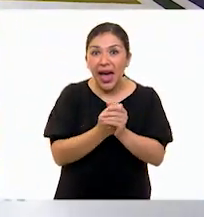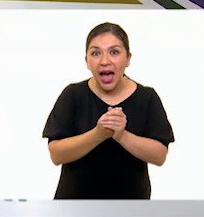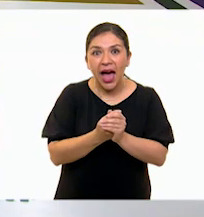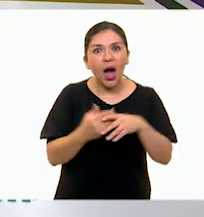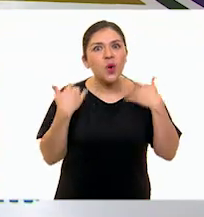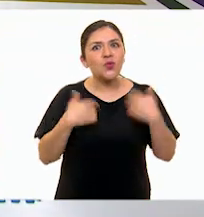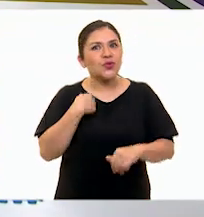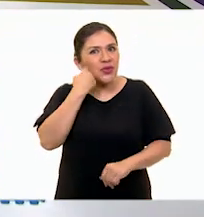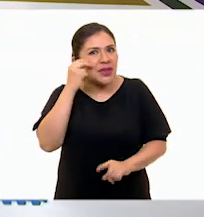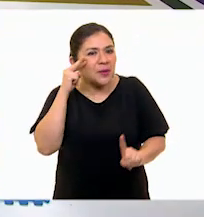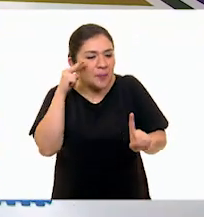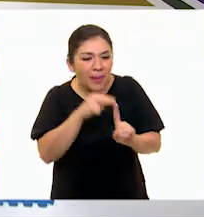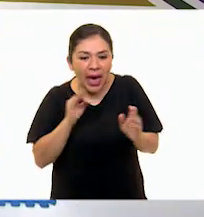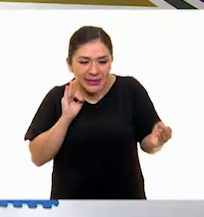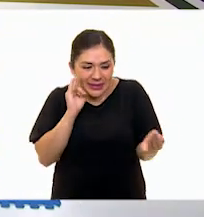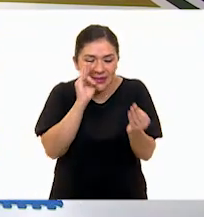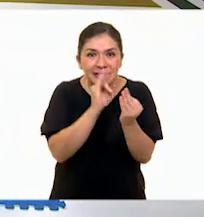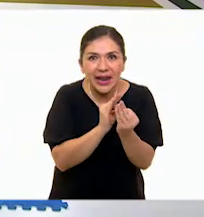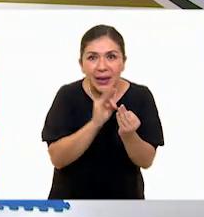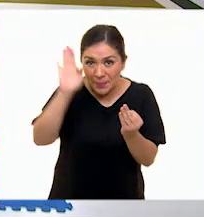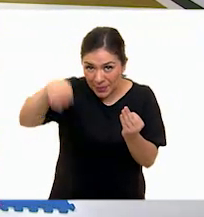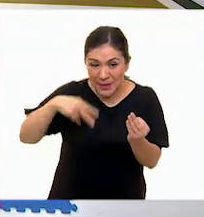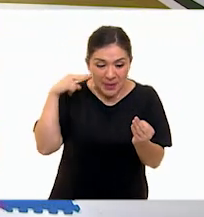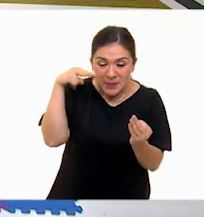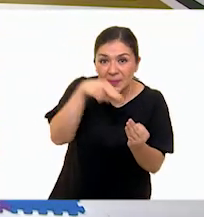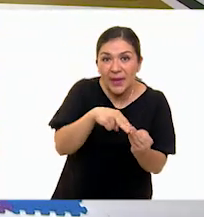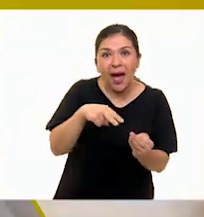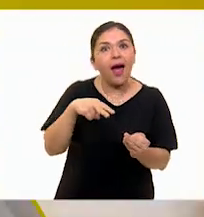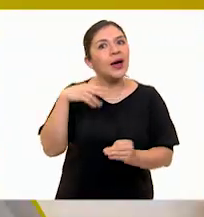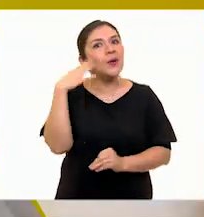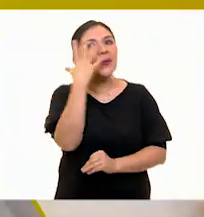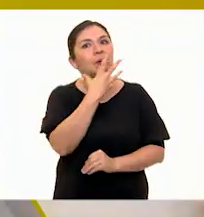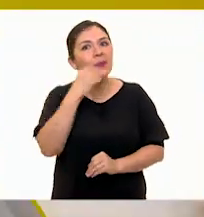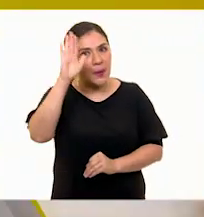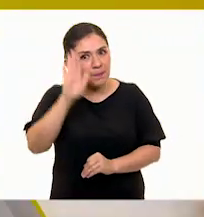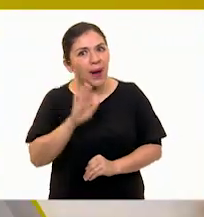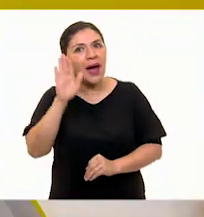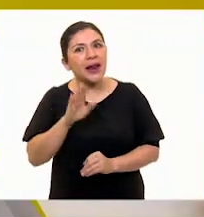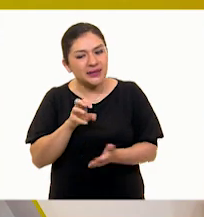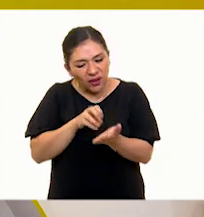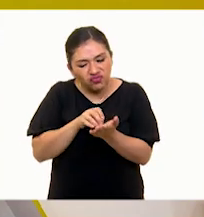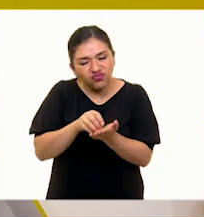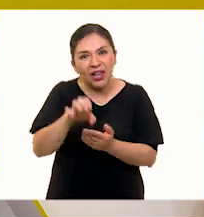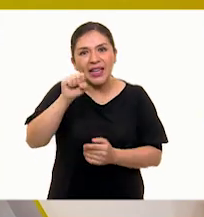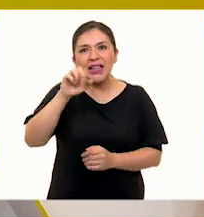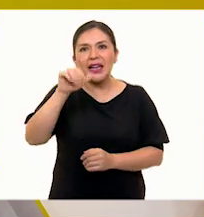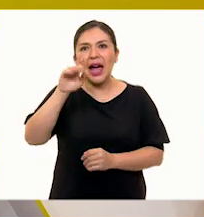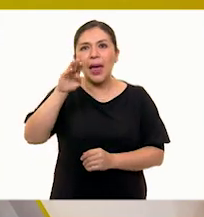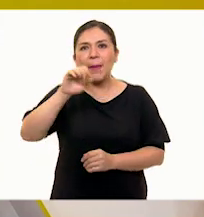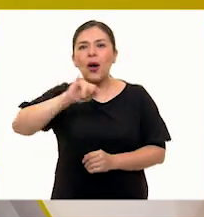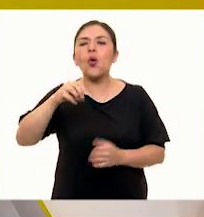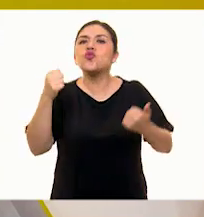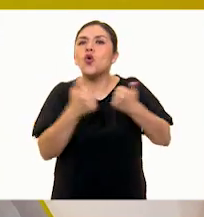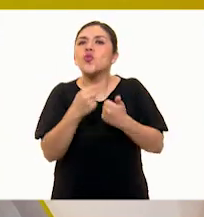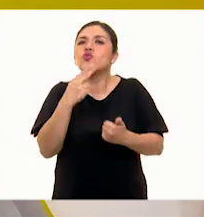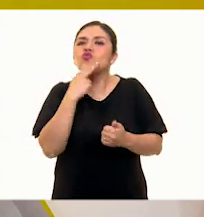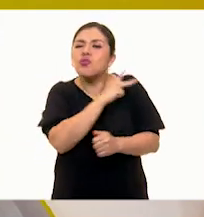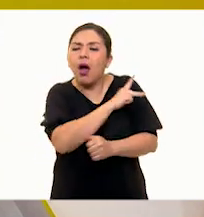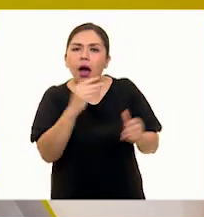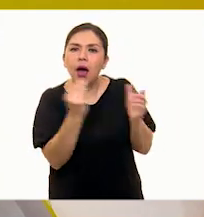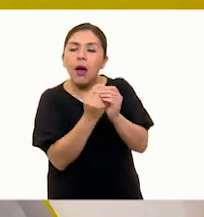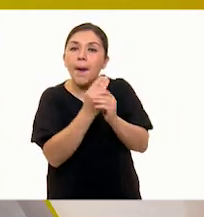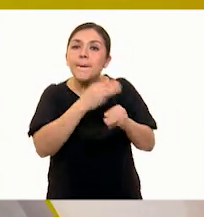padre. Ay, quiero verla de cerca. Ajá, mira, vela, qué bonita quedó. Guau, sí, parece un escarabajo y todo lo ocupó con objetos que son de